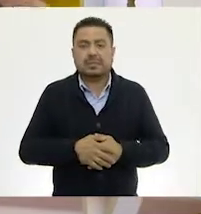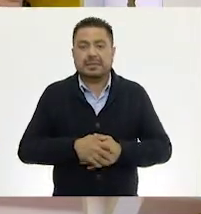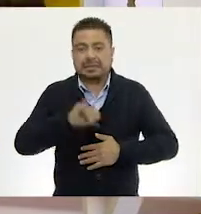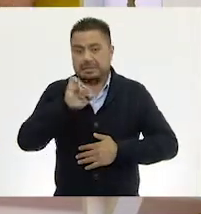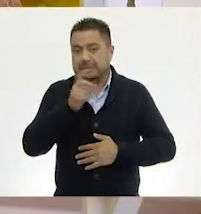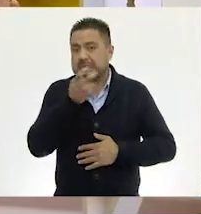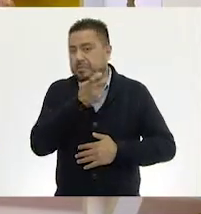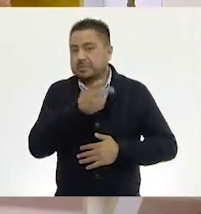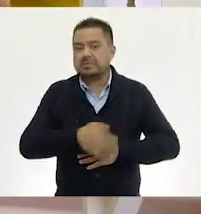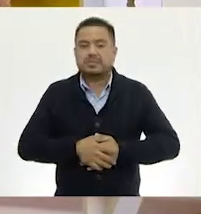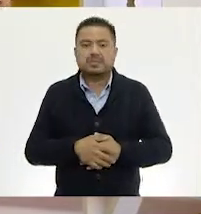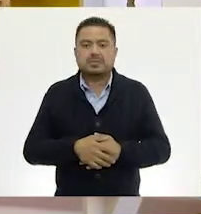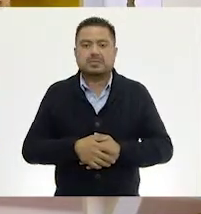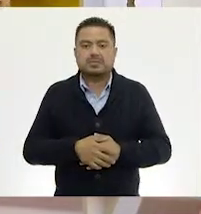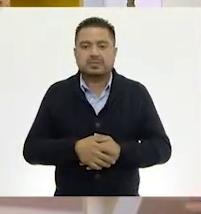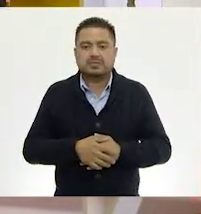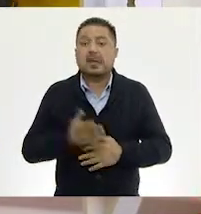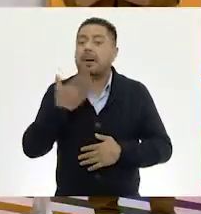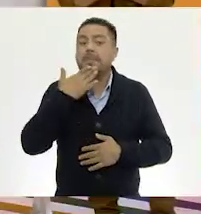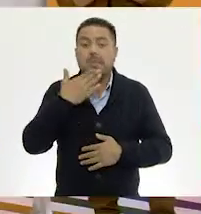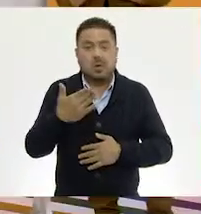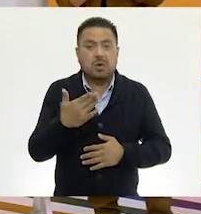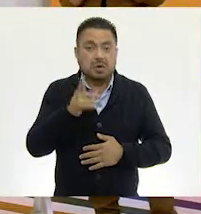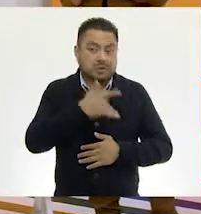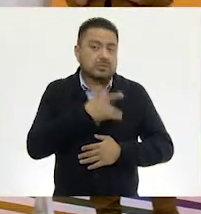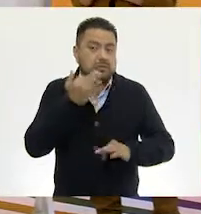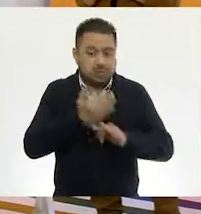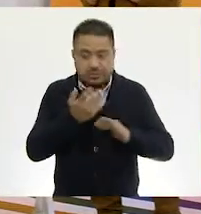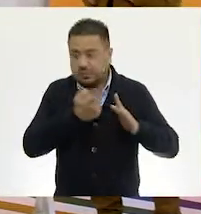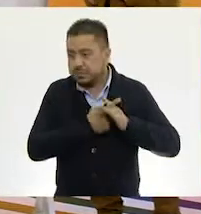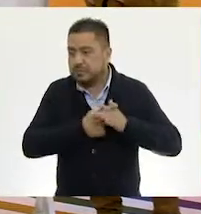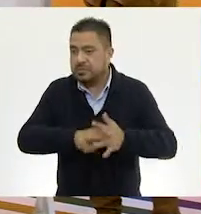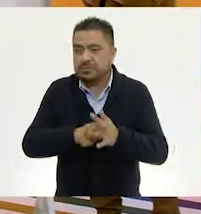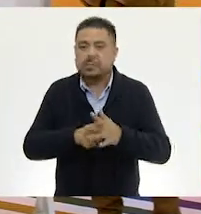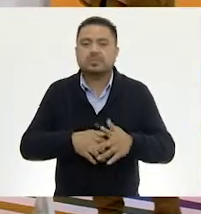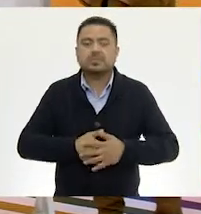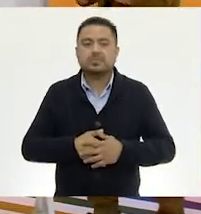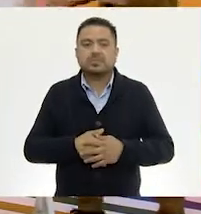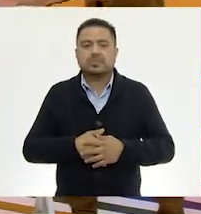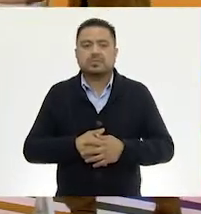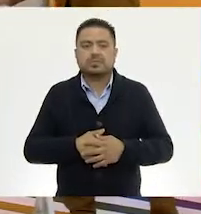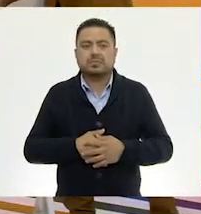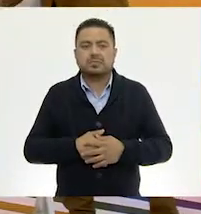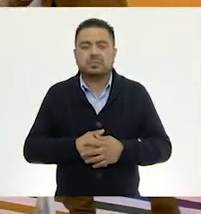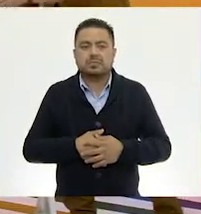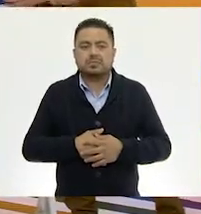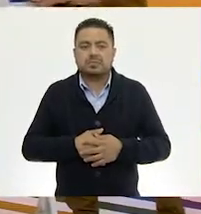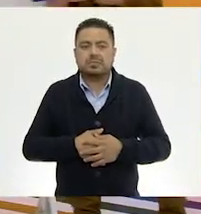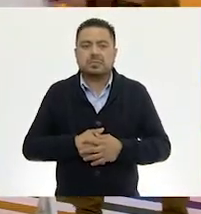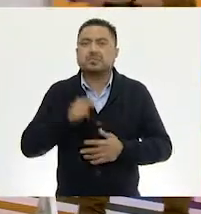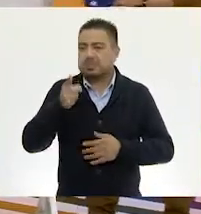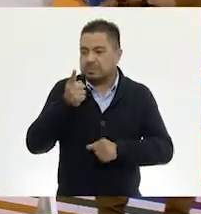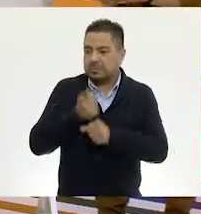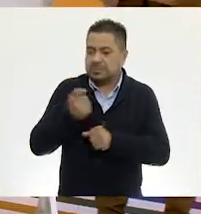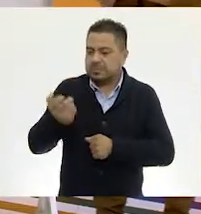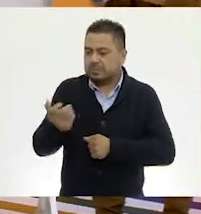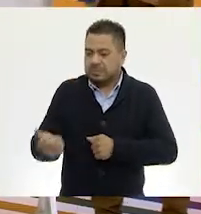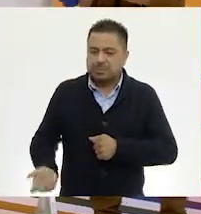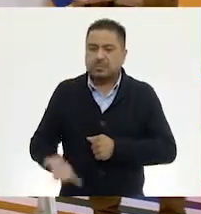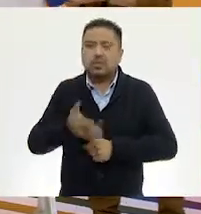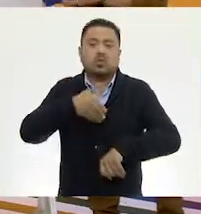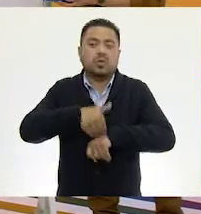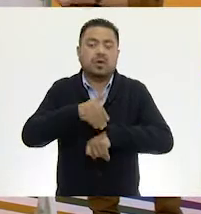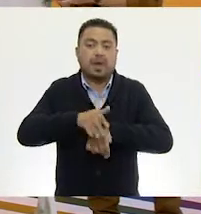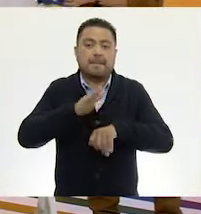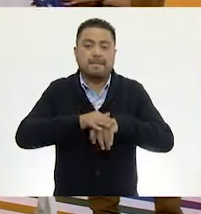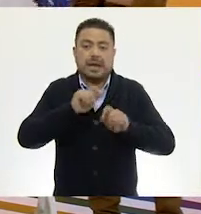cuántos te puedo comprar y tú cuántos me puedes comprar. Muy bien. ¿Te parece que comenzamos? Sí, comencemos. bien. Entonces, vas a tirar el dado tú primero y recuerda, el que tenga